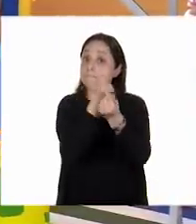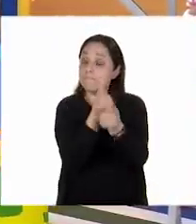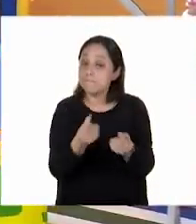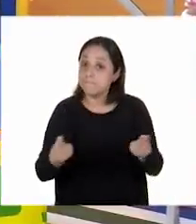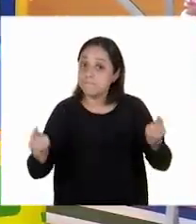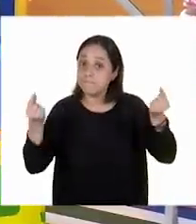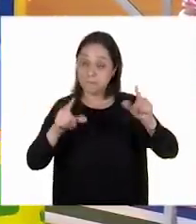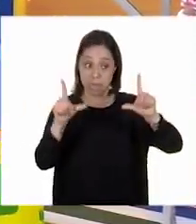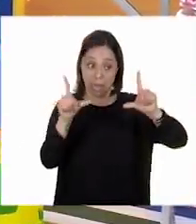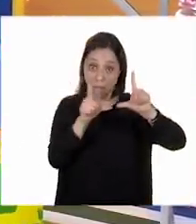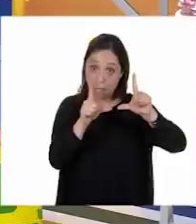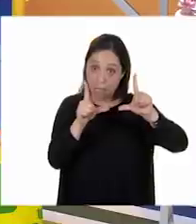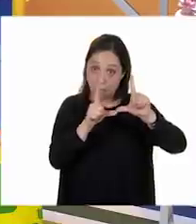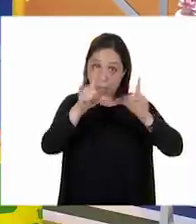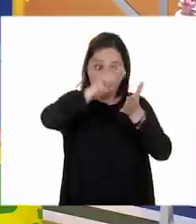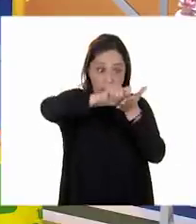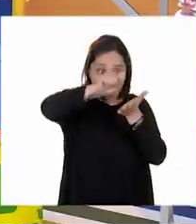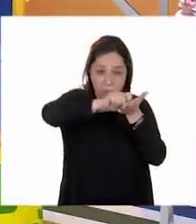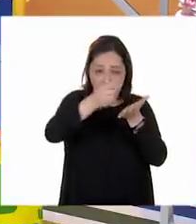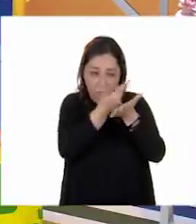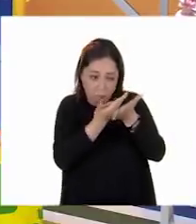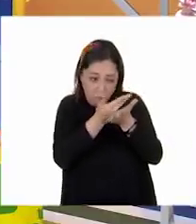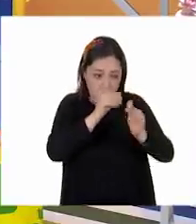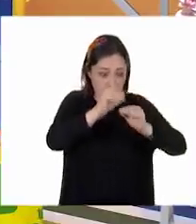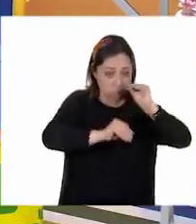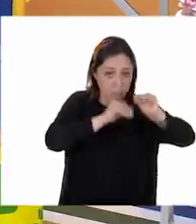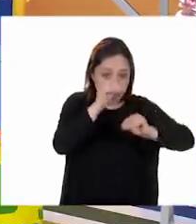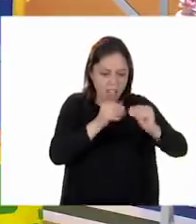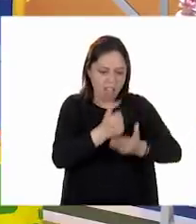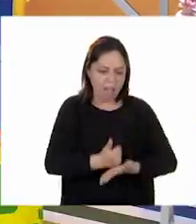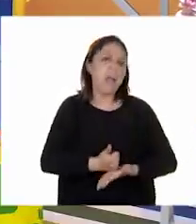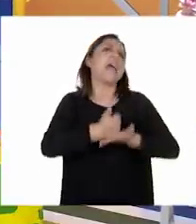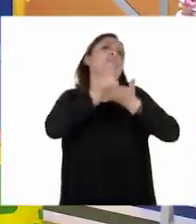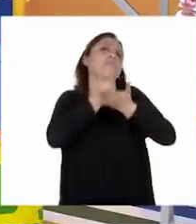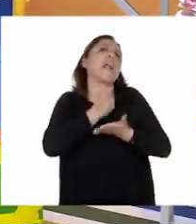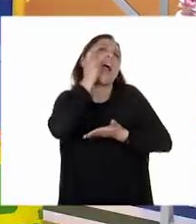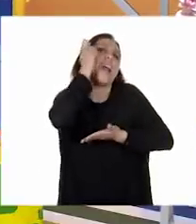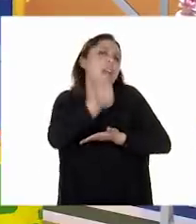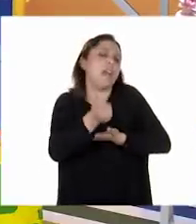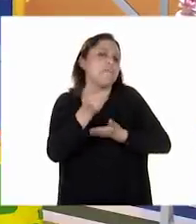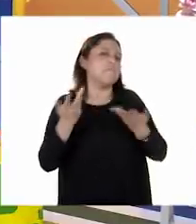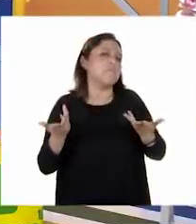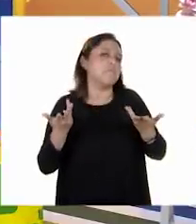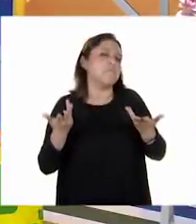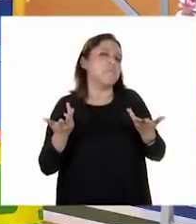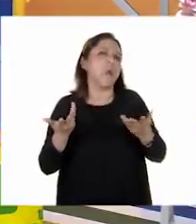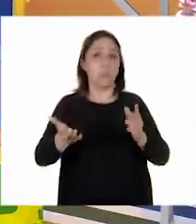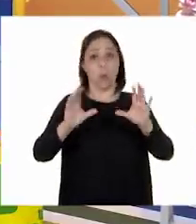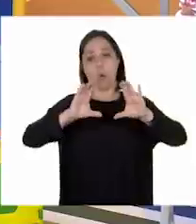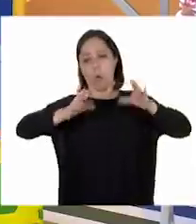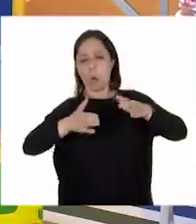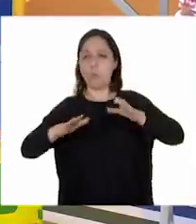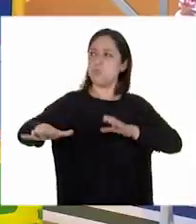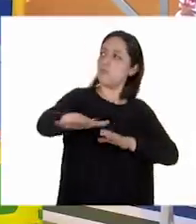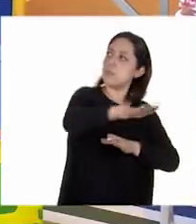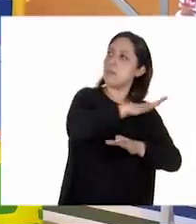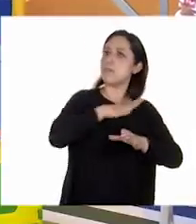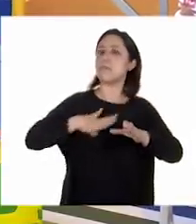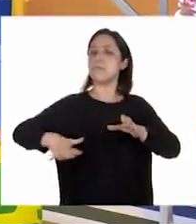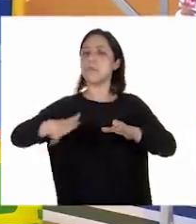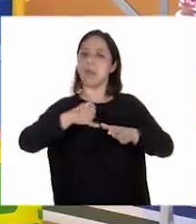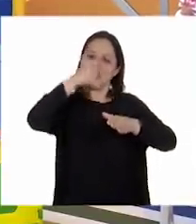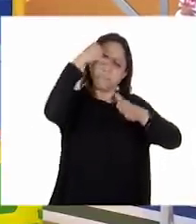fichas informativas me va a ayudar a que yo conozca más acerca de mi comunidad y de otras